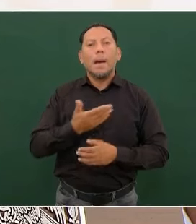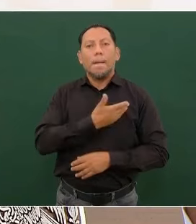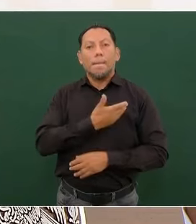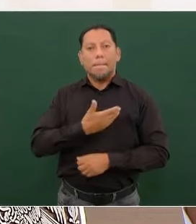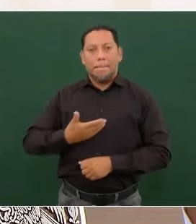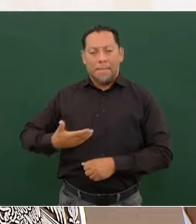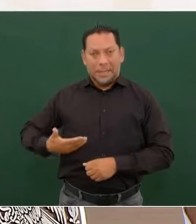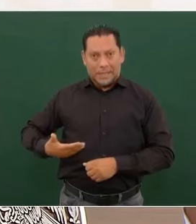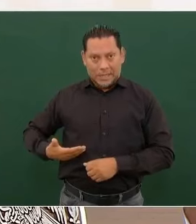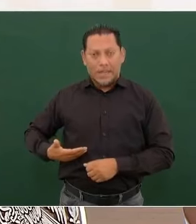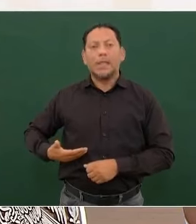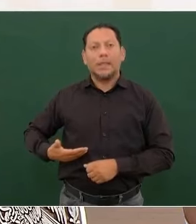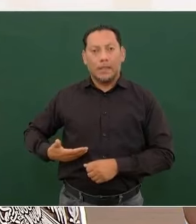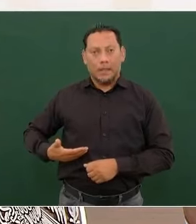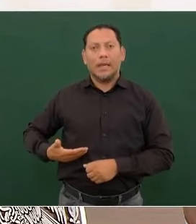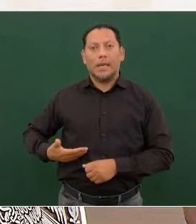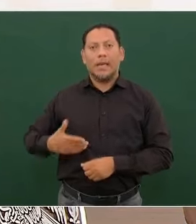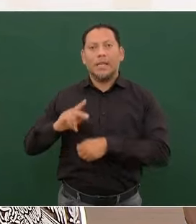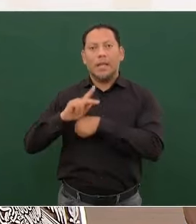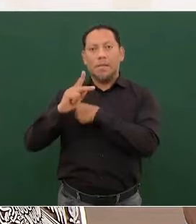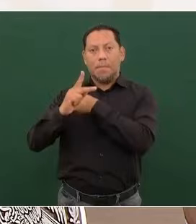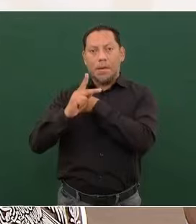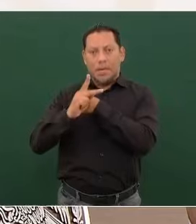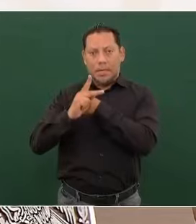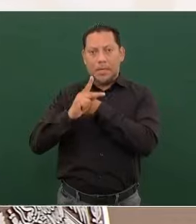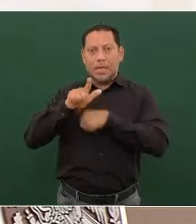República de Guatemala.